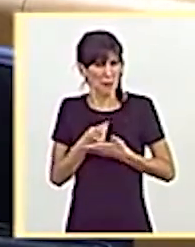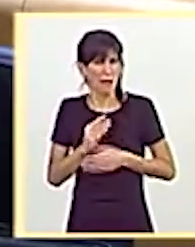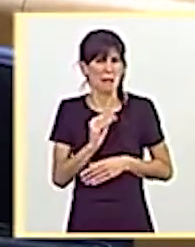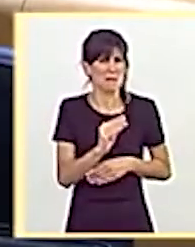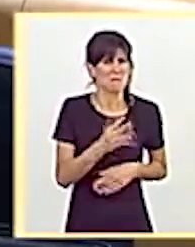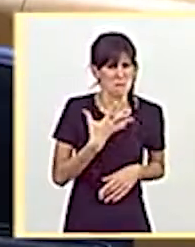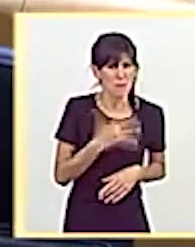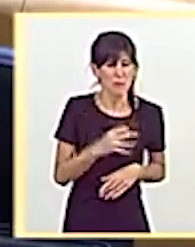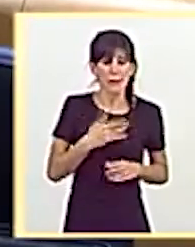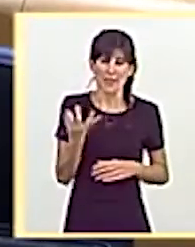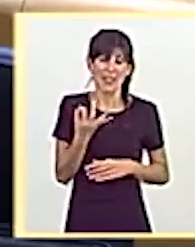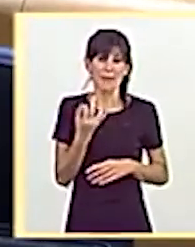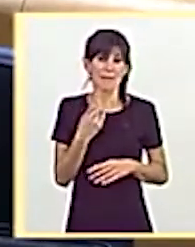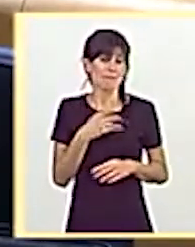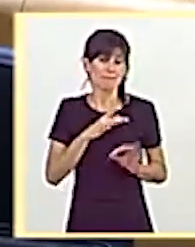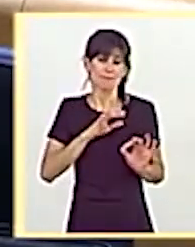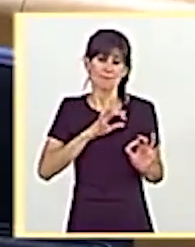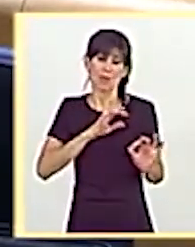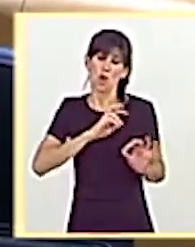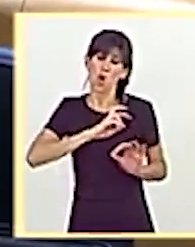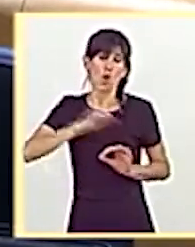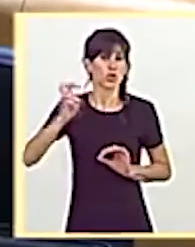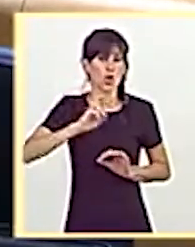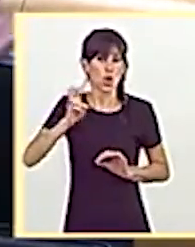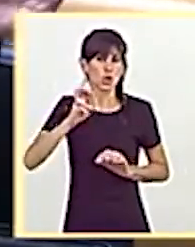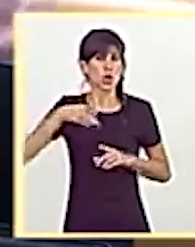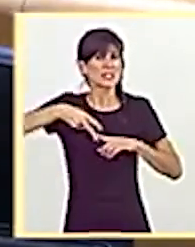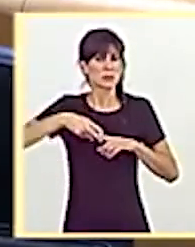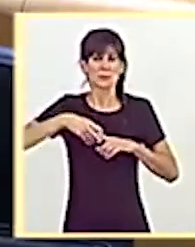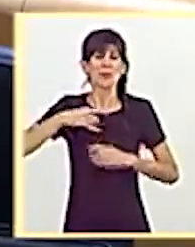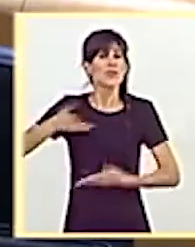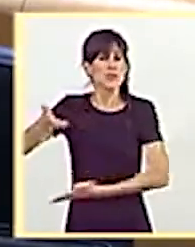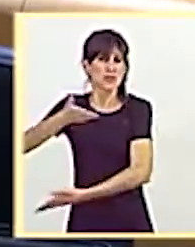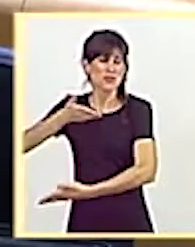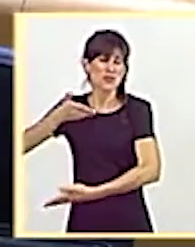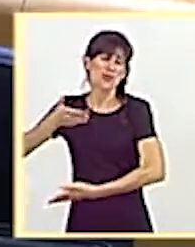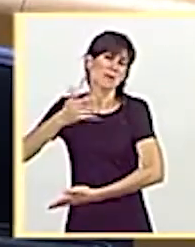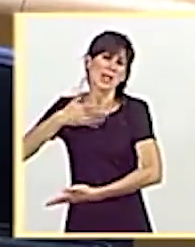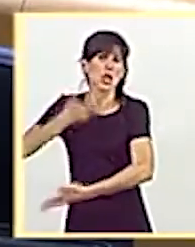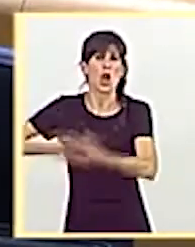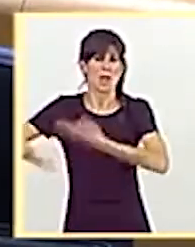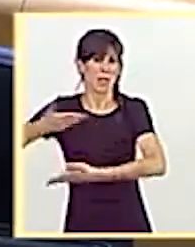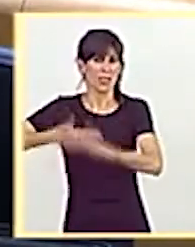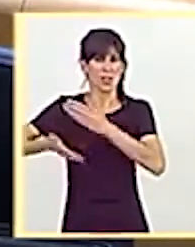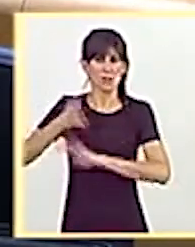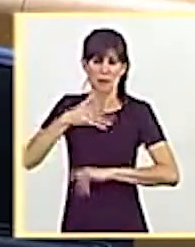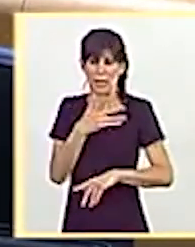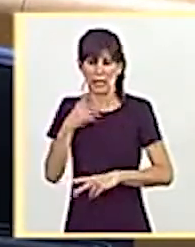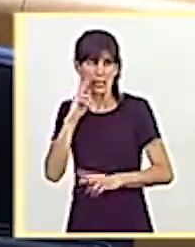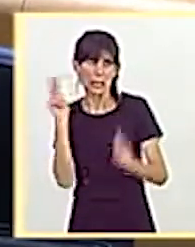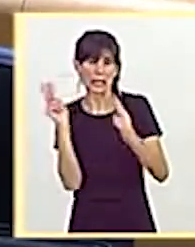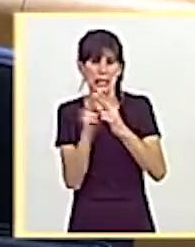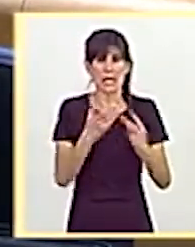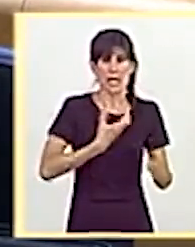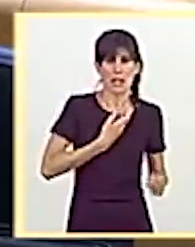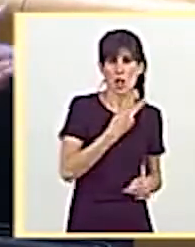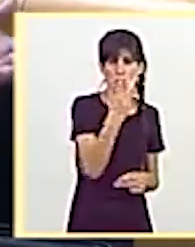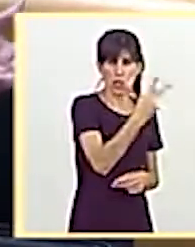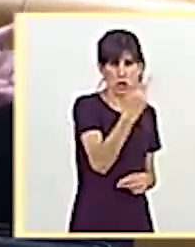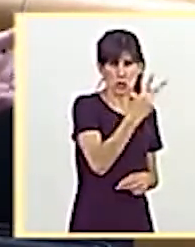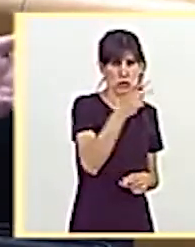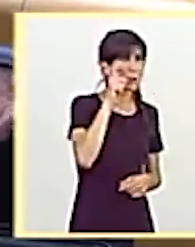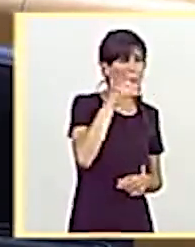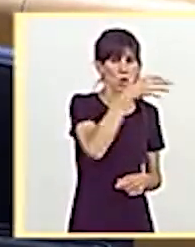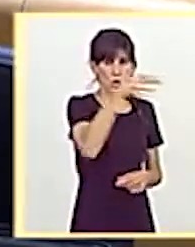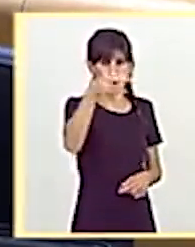tendremos que establecer un nuevo instrumento de colaboración. Por lo tanto, porque el planteo es que nos veamos con estos dos alcaldes de la Secuita y Peraport, si